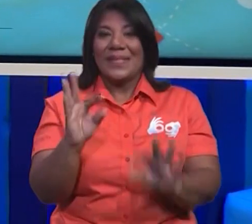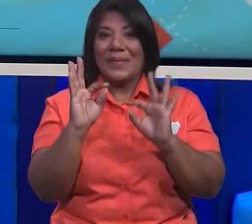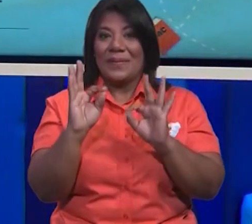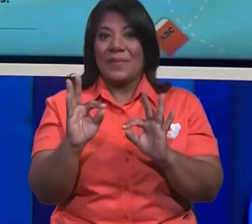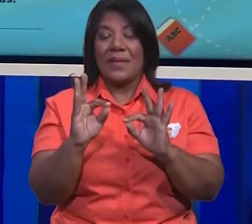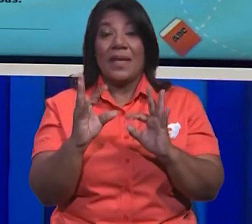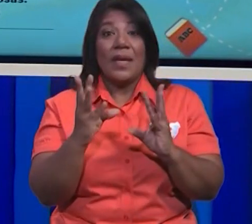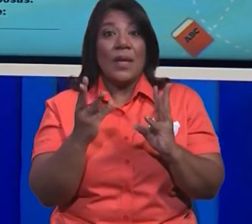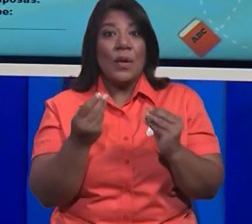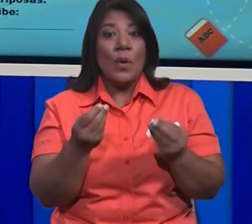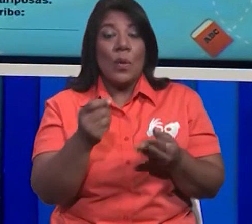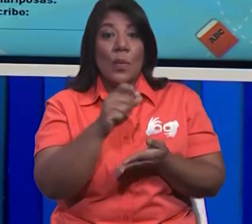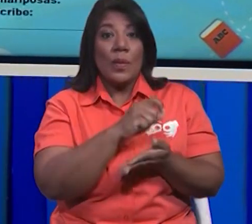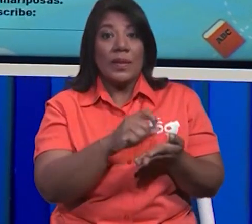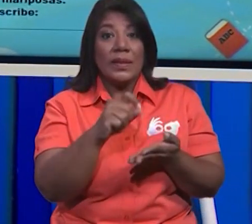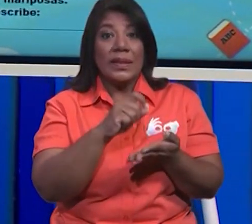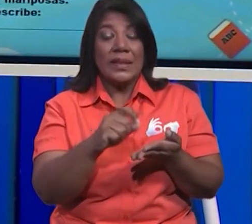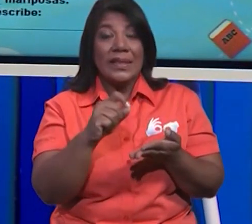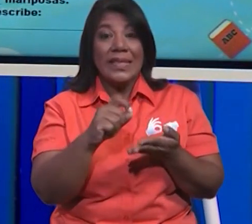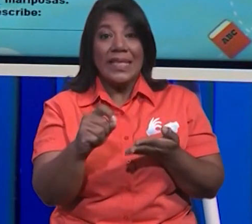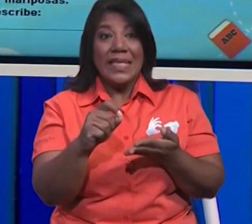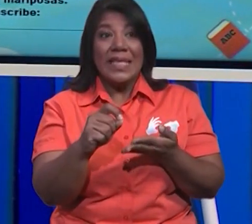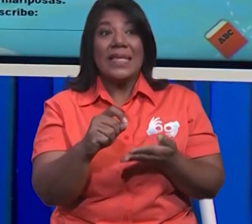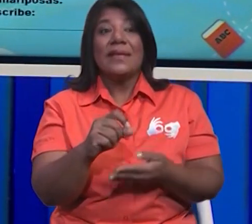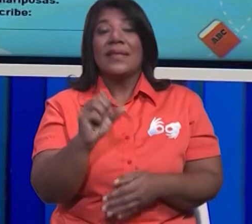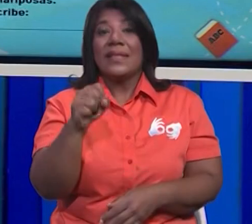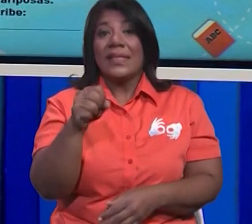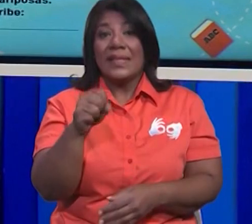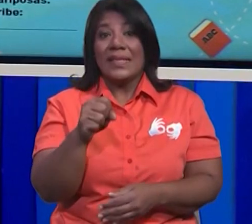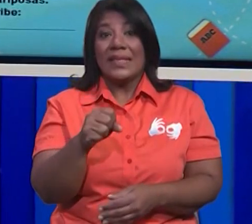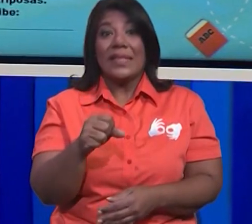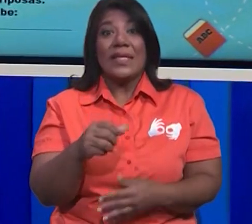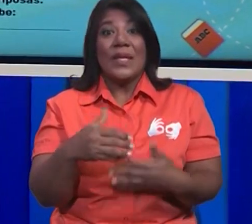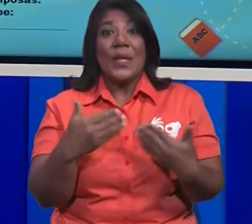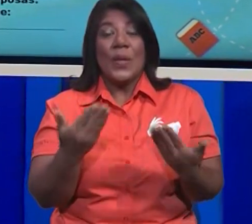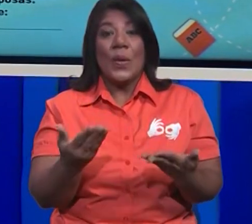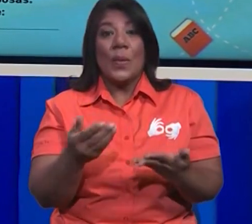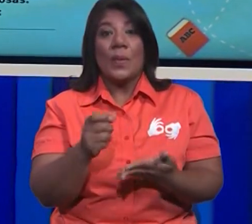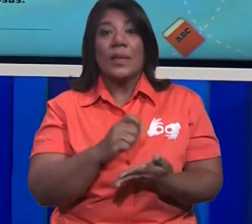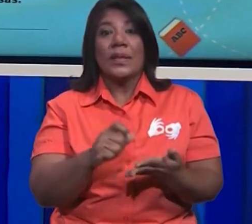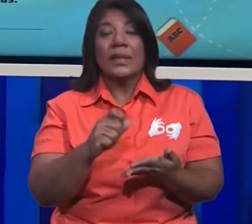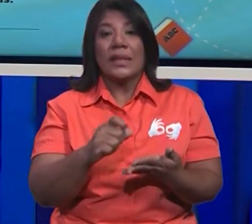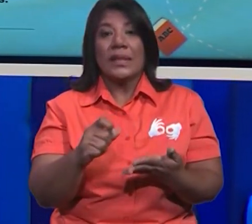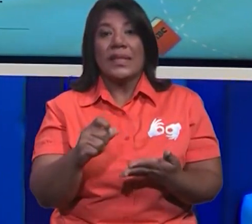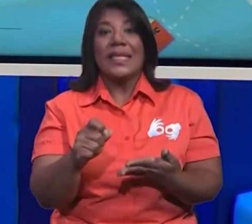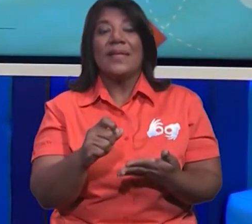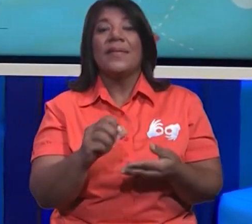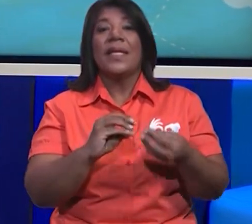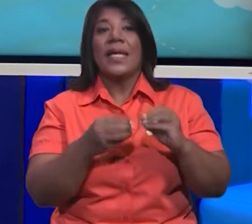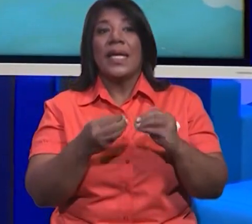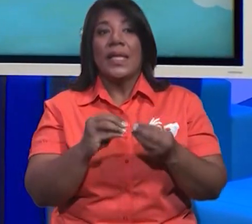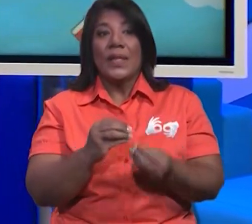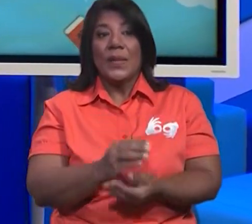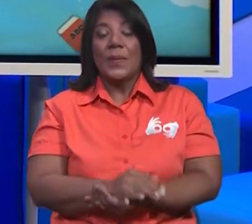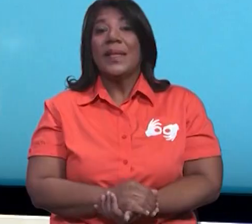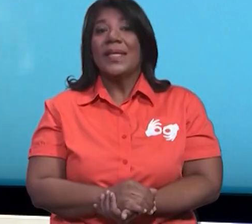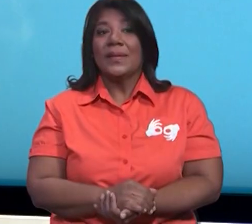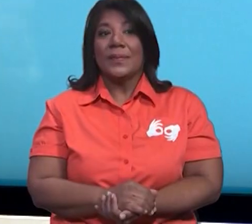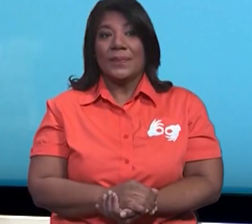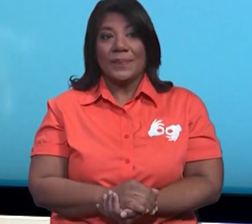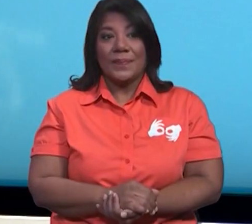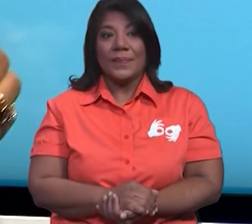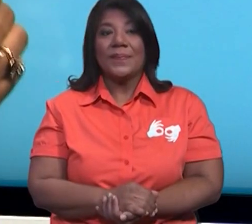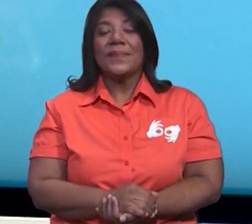¿Y cómo se escribirá el número 70? ¡Wow! Vamos a ver cómo se escribe este número. Se escribe de la siguiente